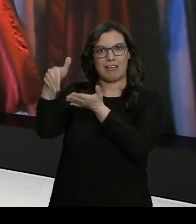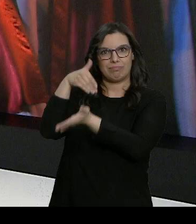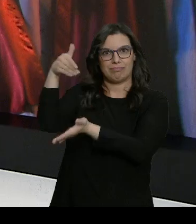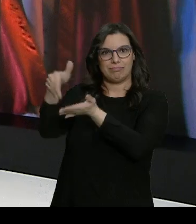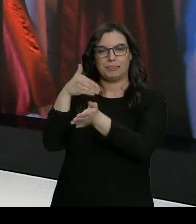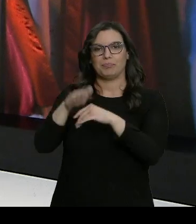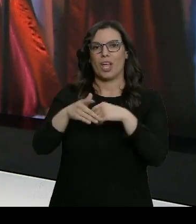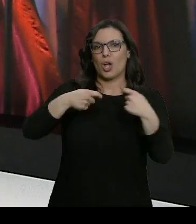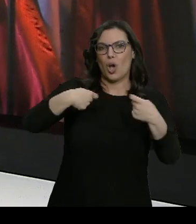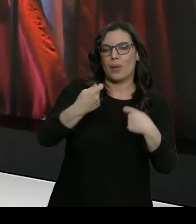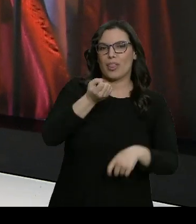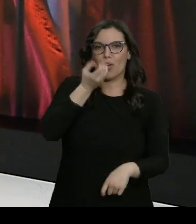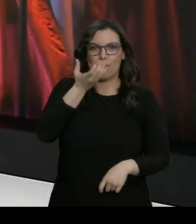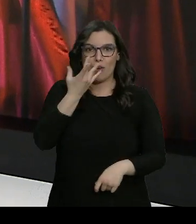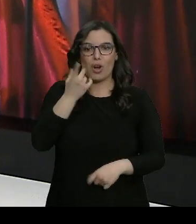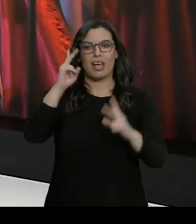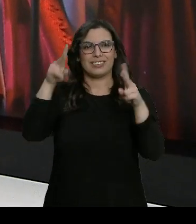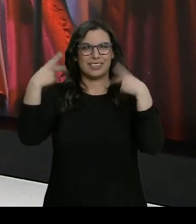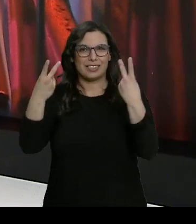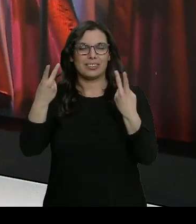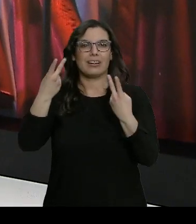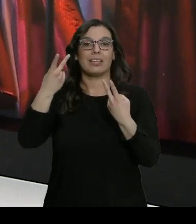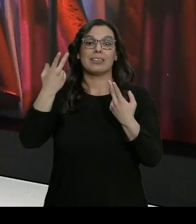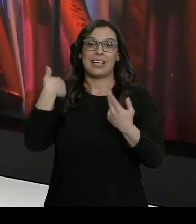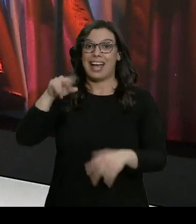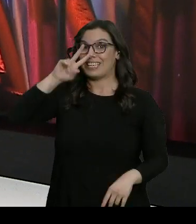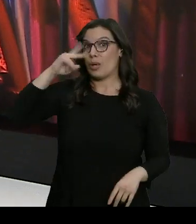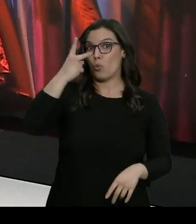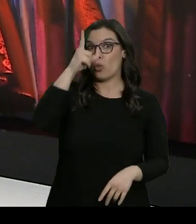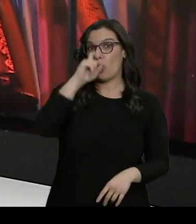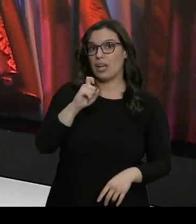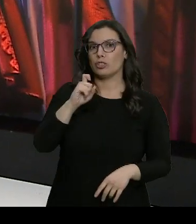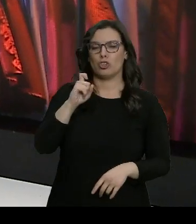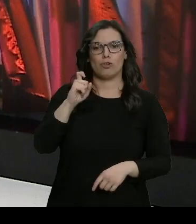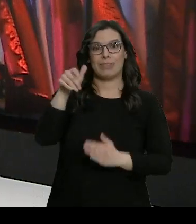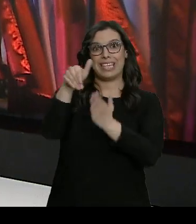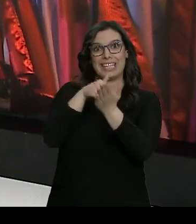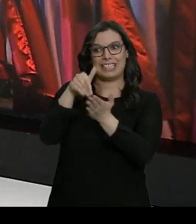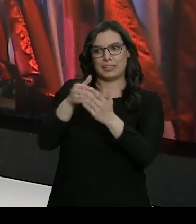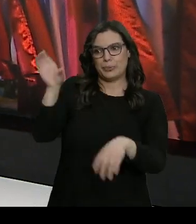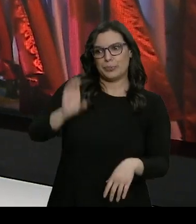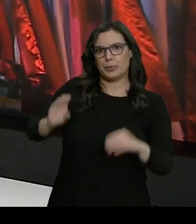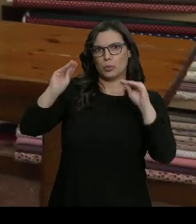Comercios, floristerías, también la hostelería, que por segundo año van a haber reducido sus ingresos.